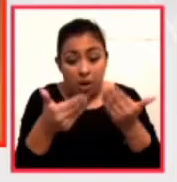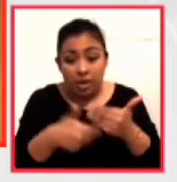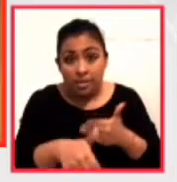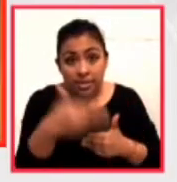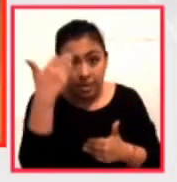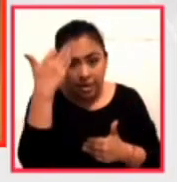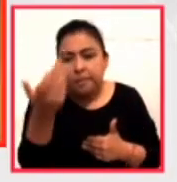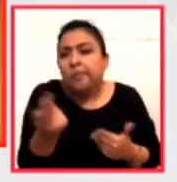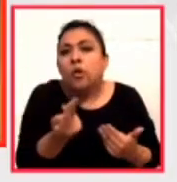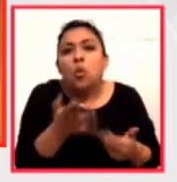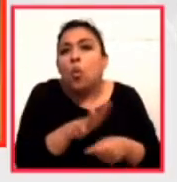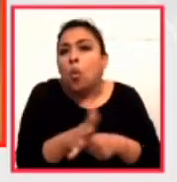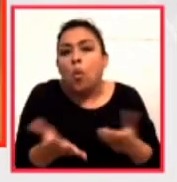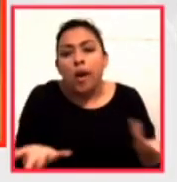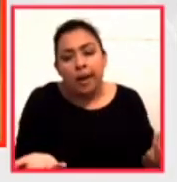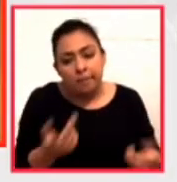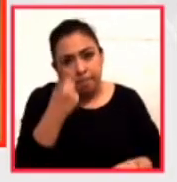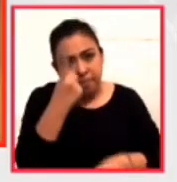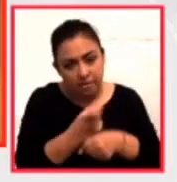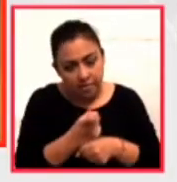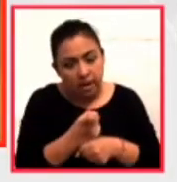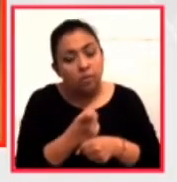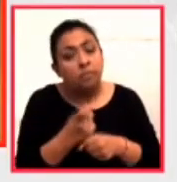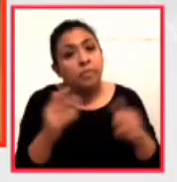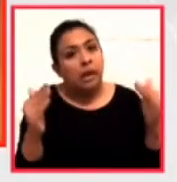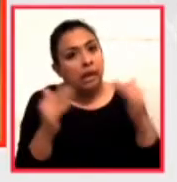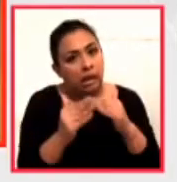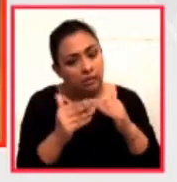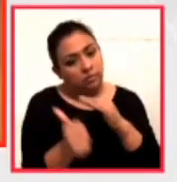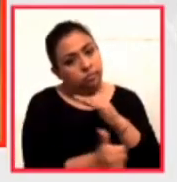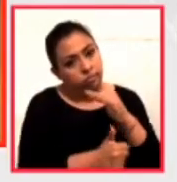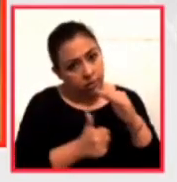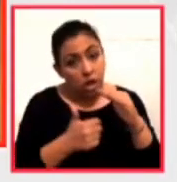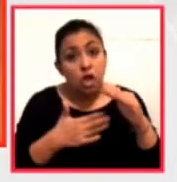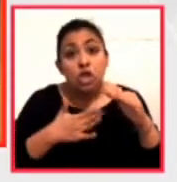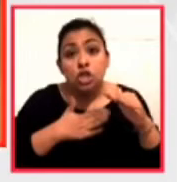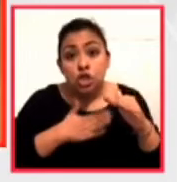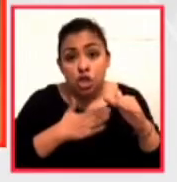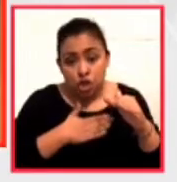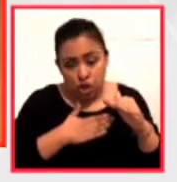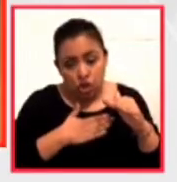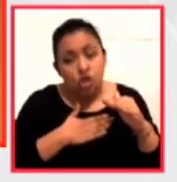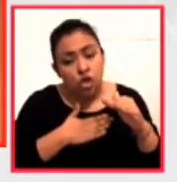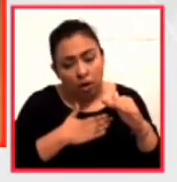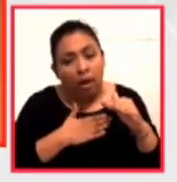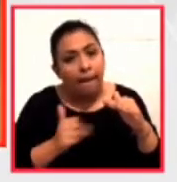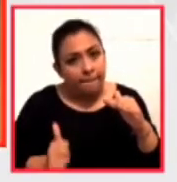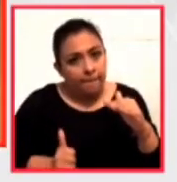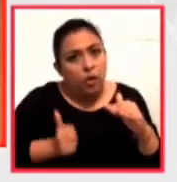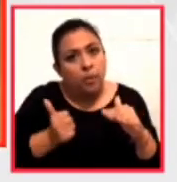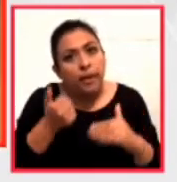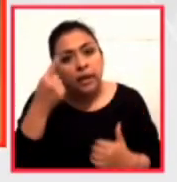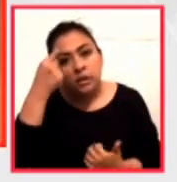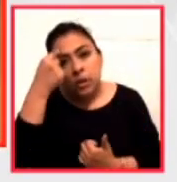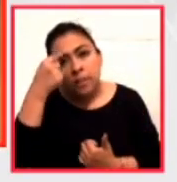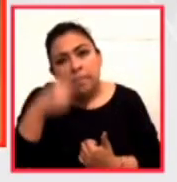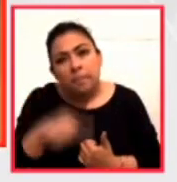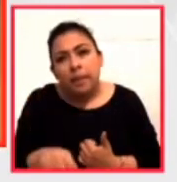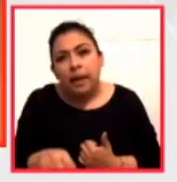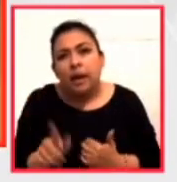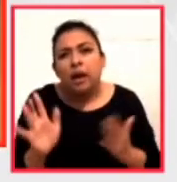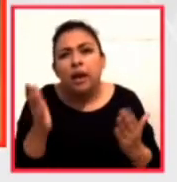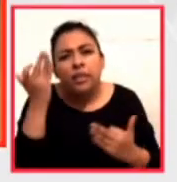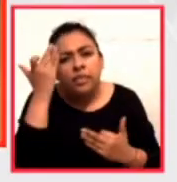tenemos que hacer es, bueno, en primer lugar encerrarnos y yo básicamente he aprovechado para tomarme